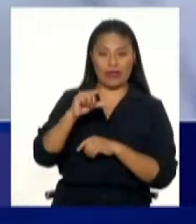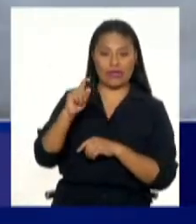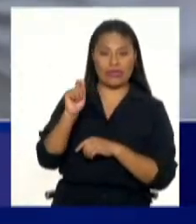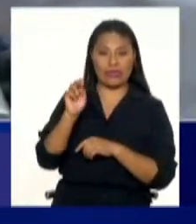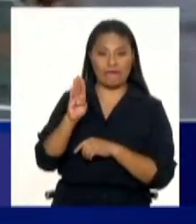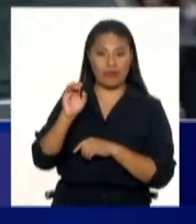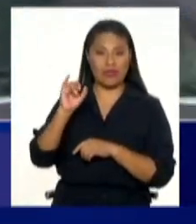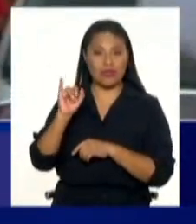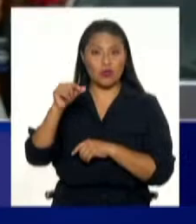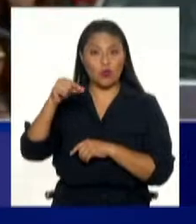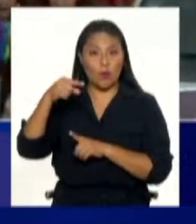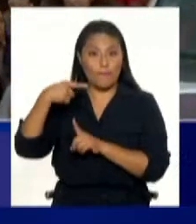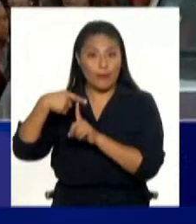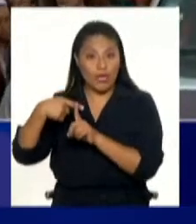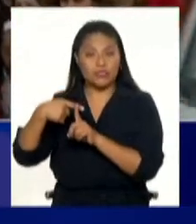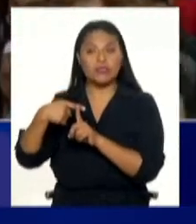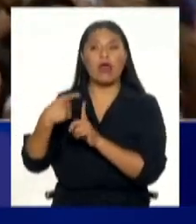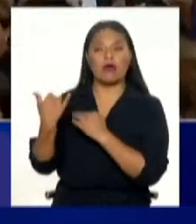digamos,